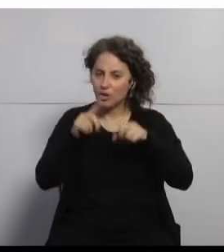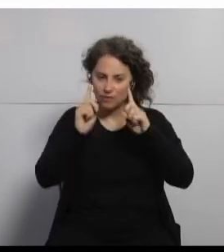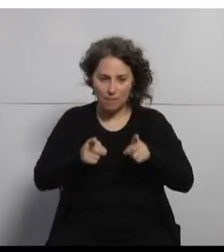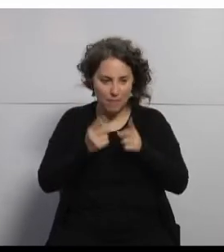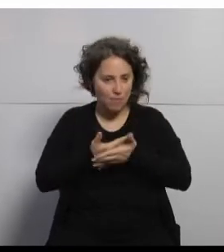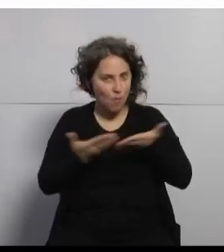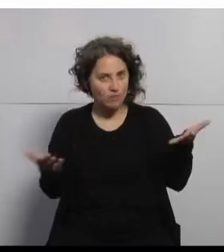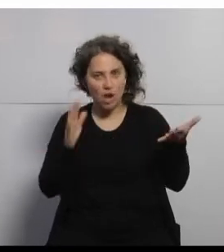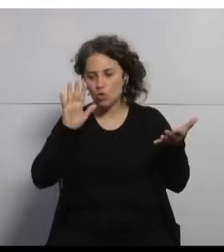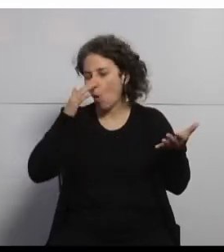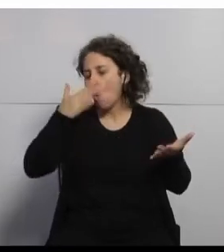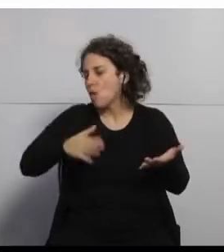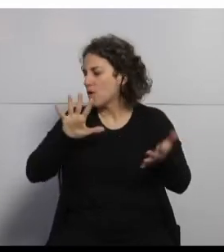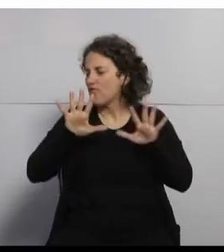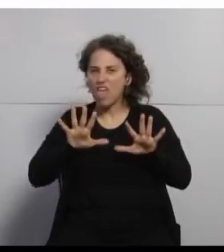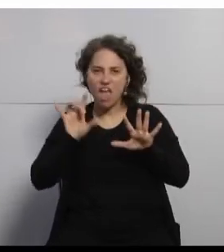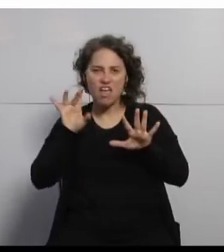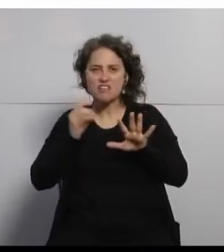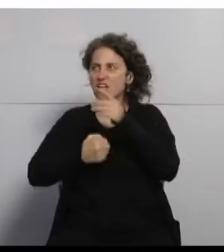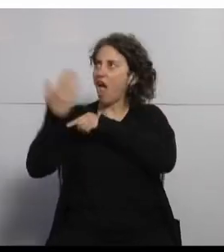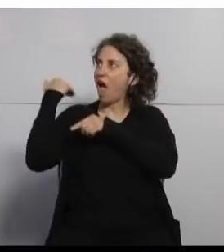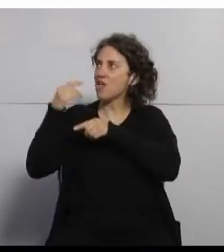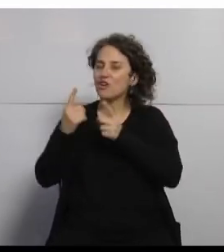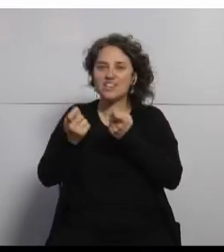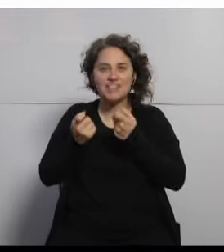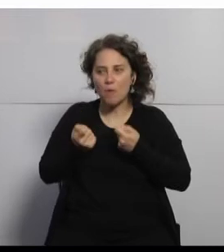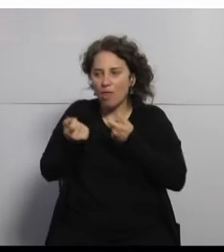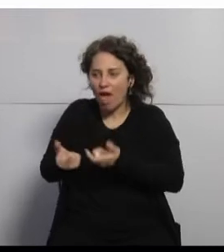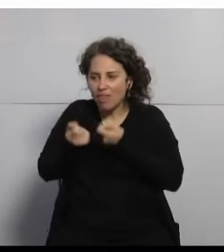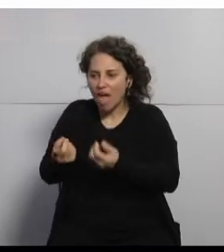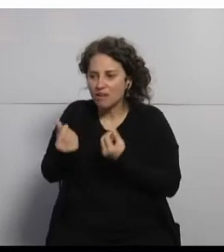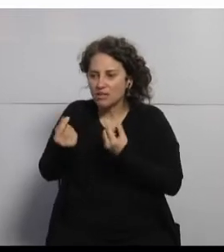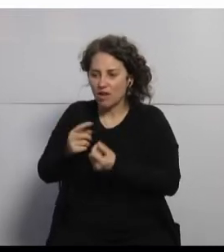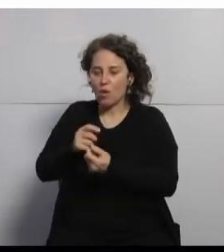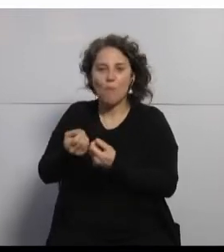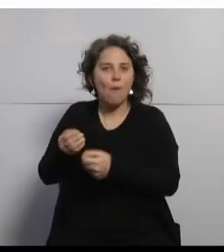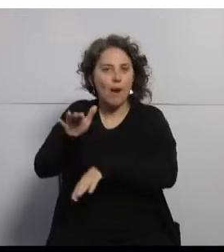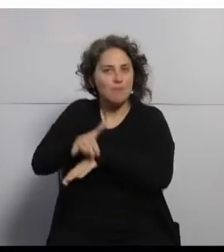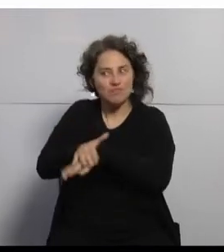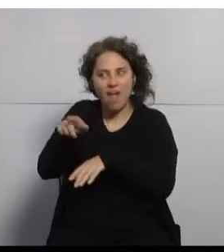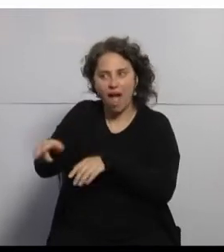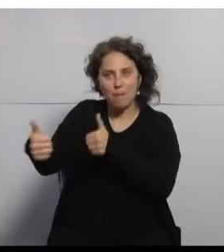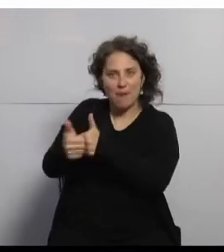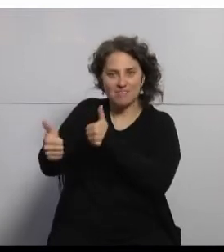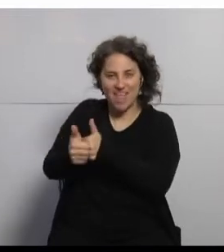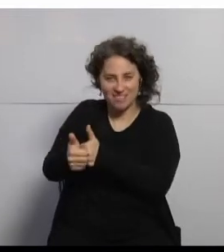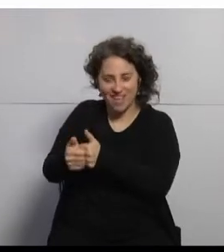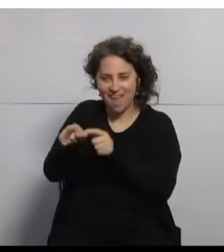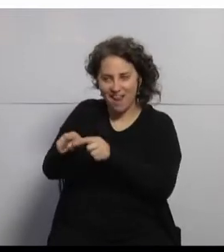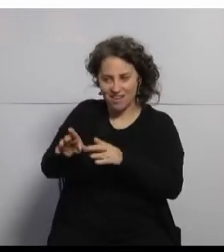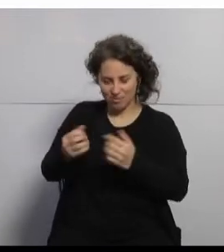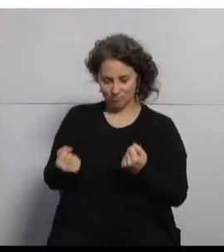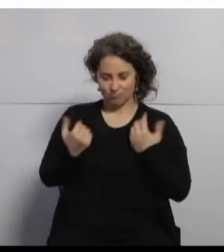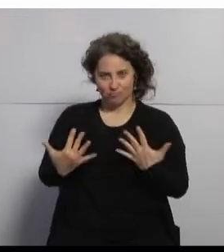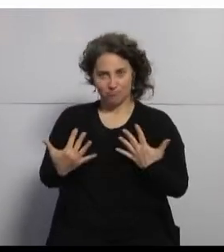15 años que si no involucramos, si no adueñamos al paciente dentro de ese proceso, pues